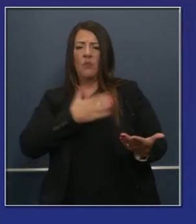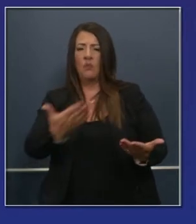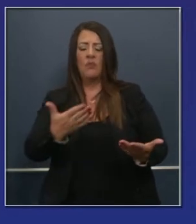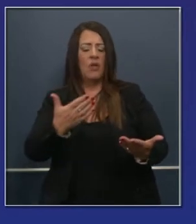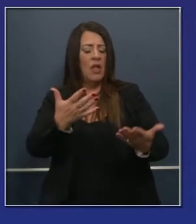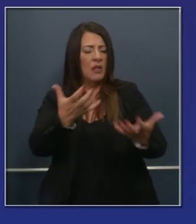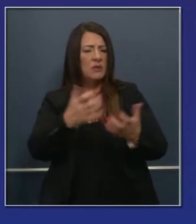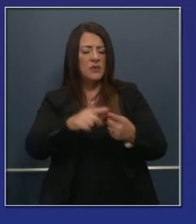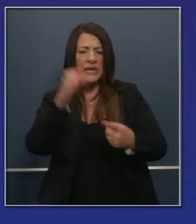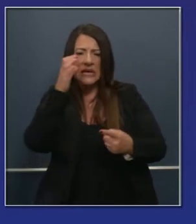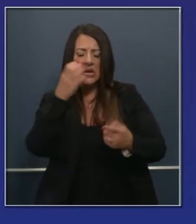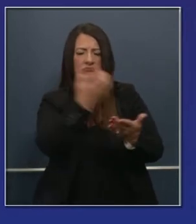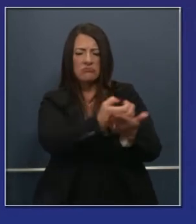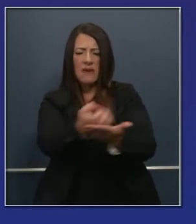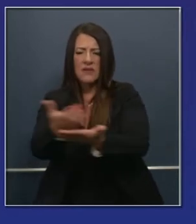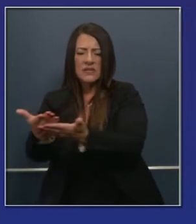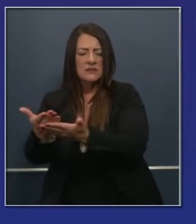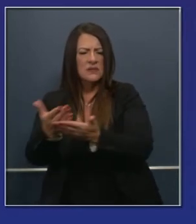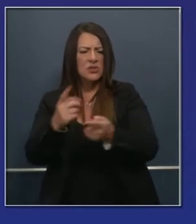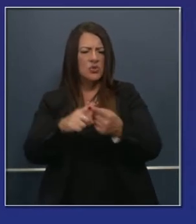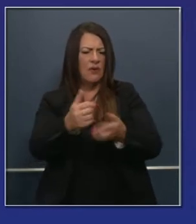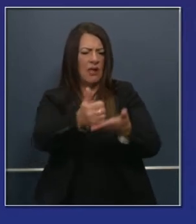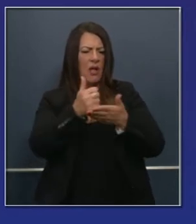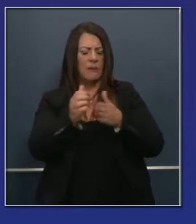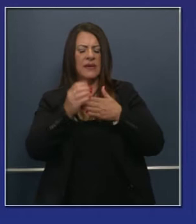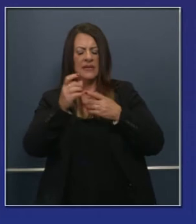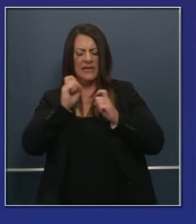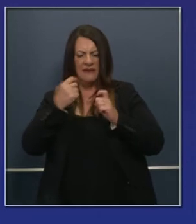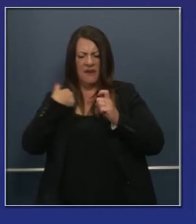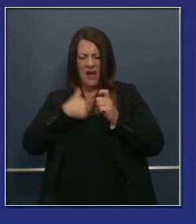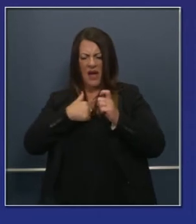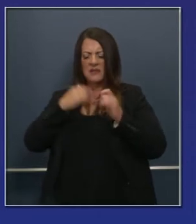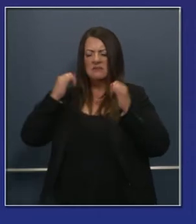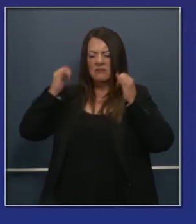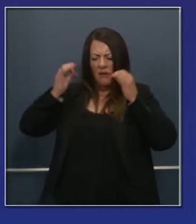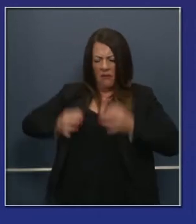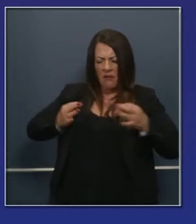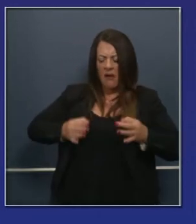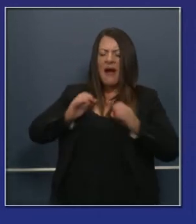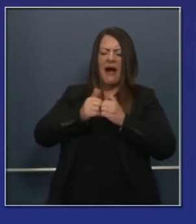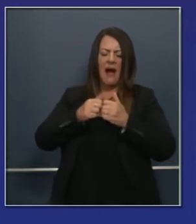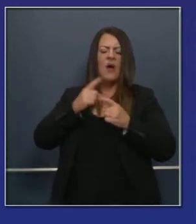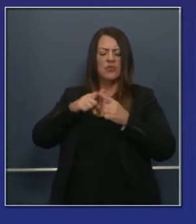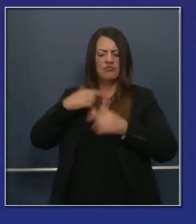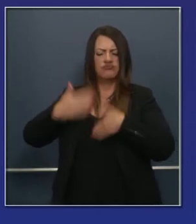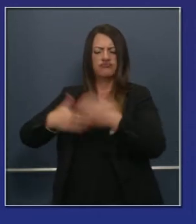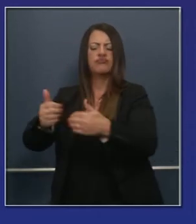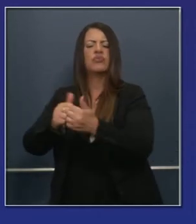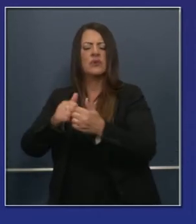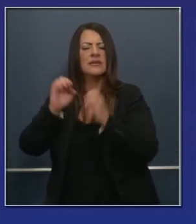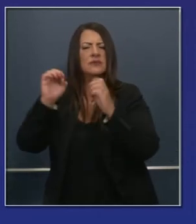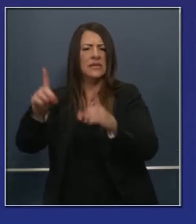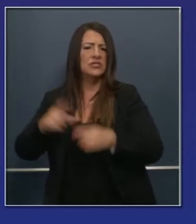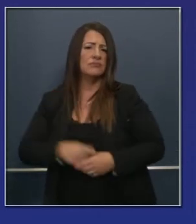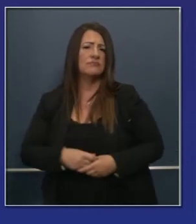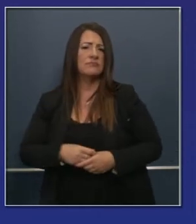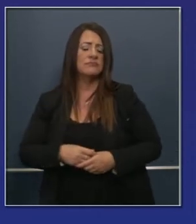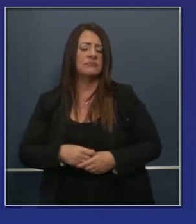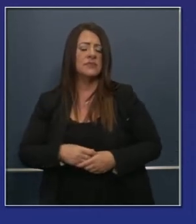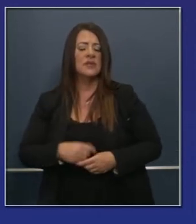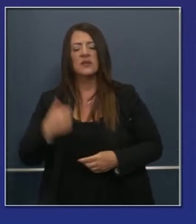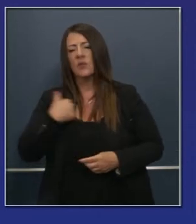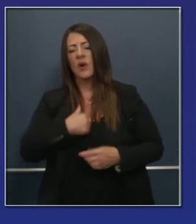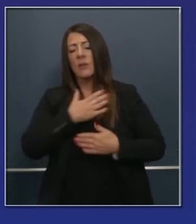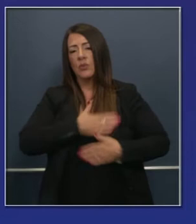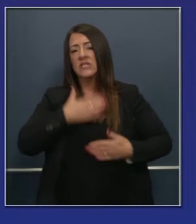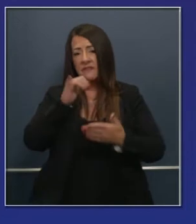evidencia, no somos ideológicos en este esfuerzo. Reconocemos la humildad necesaria que hay que tener